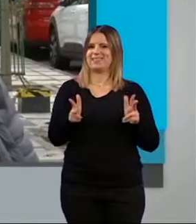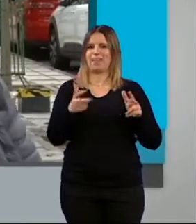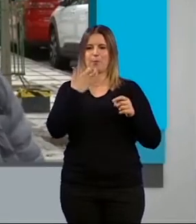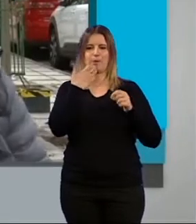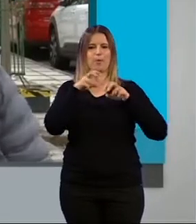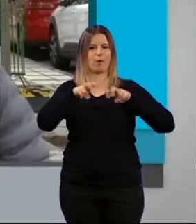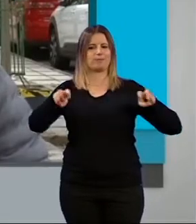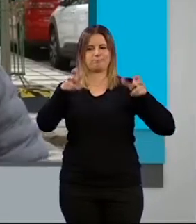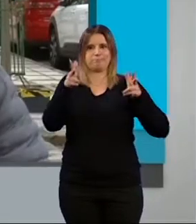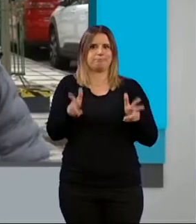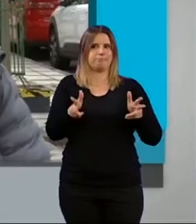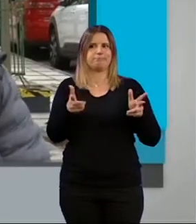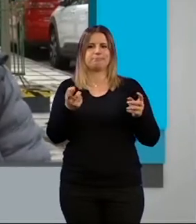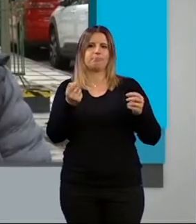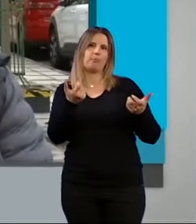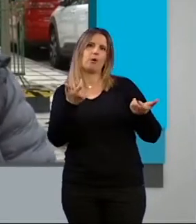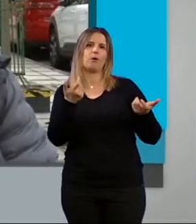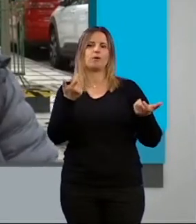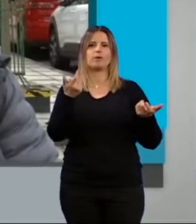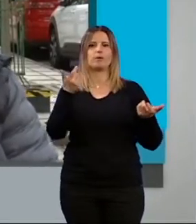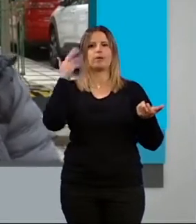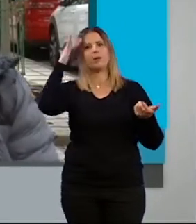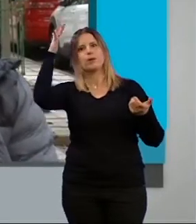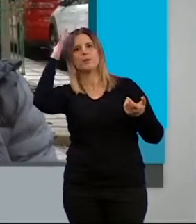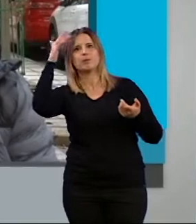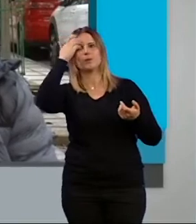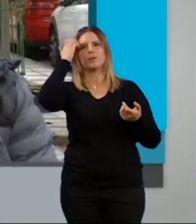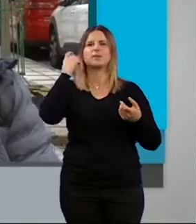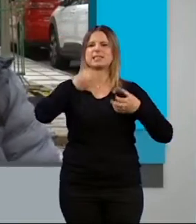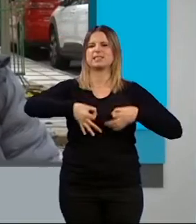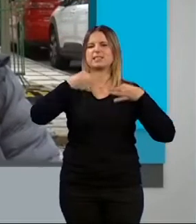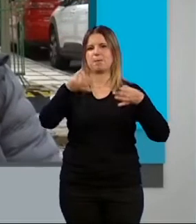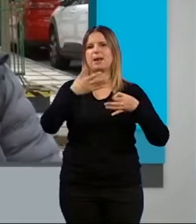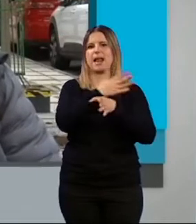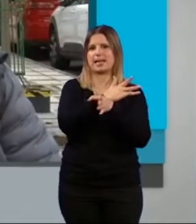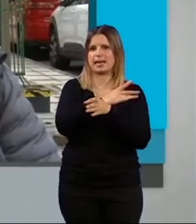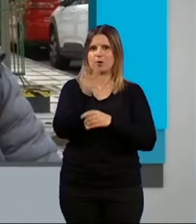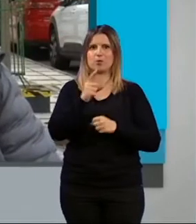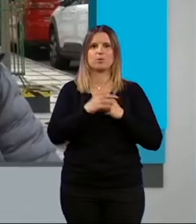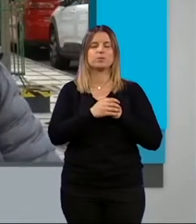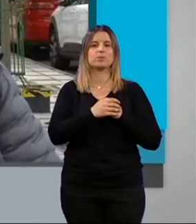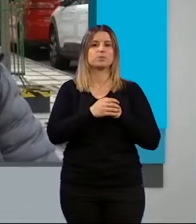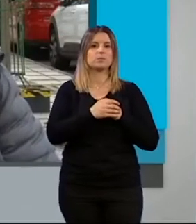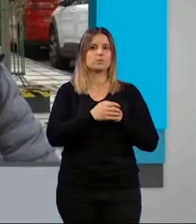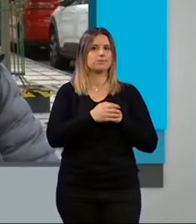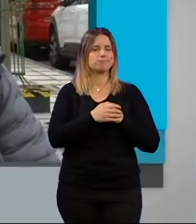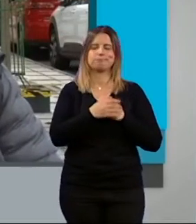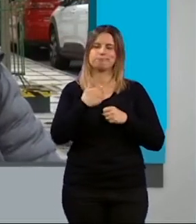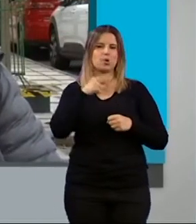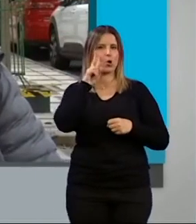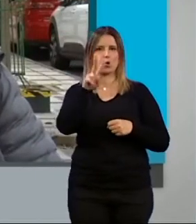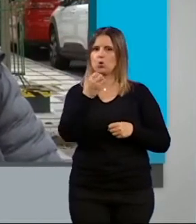en los asientos ahí para cambiar un poquito de... No van a ser siempre recreo, ¿no? Y no lo veo bien